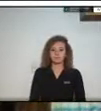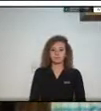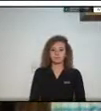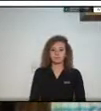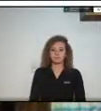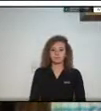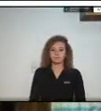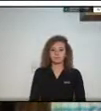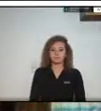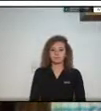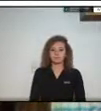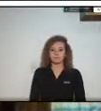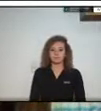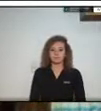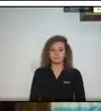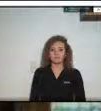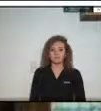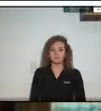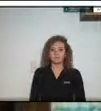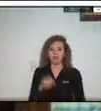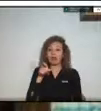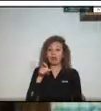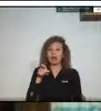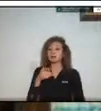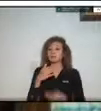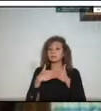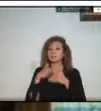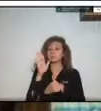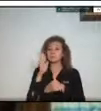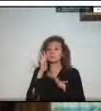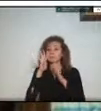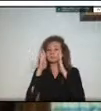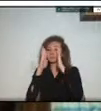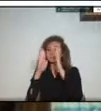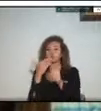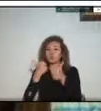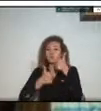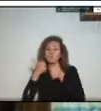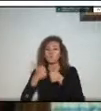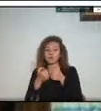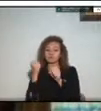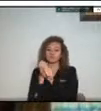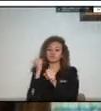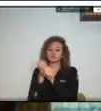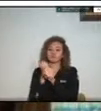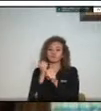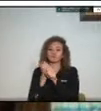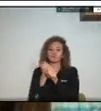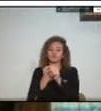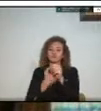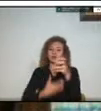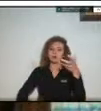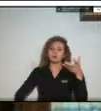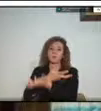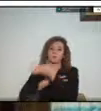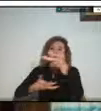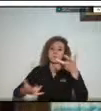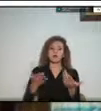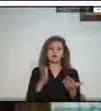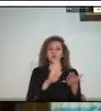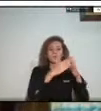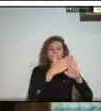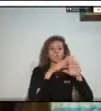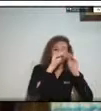básicamente la manera igual también hemos venido trabajando en temas de socializaciones con comunidad en colegios